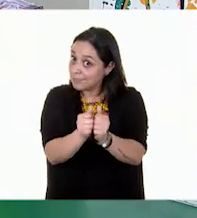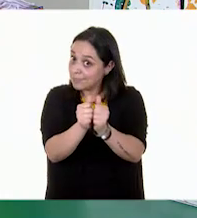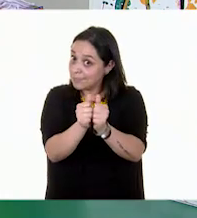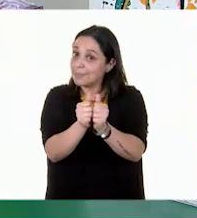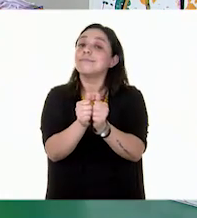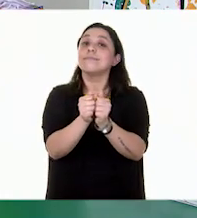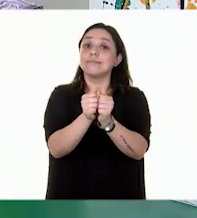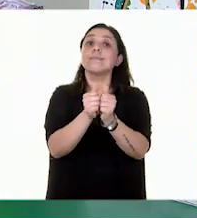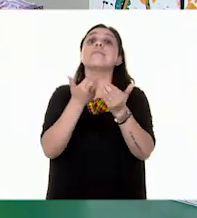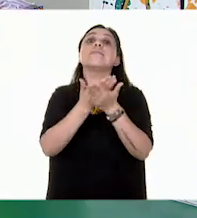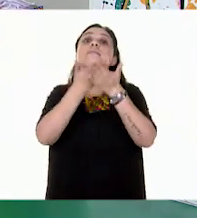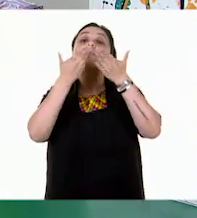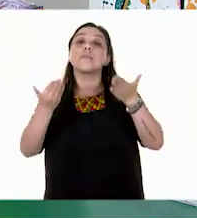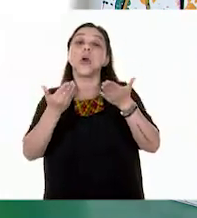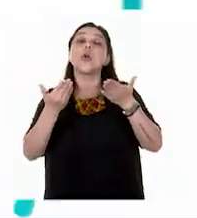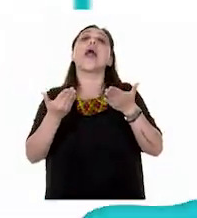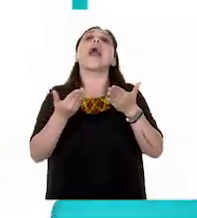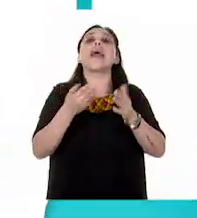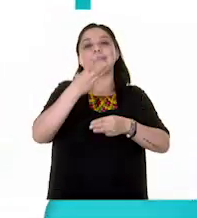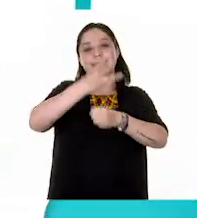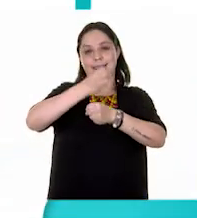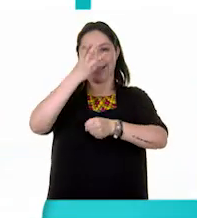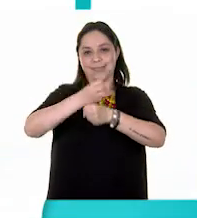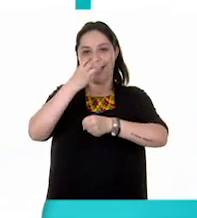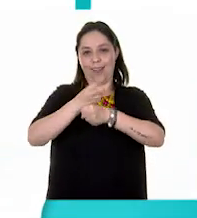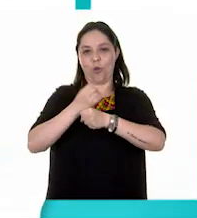continuamos con lengua materna para tercer grado.